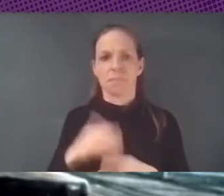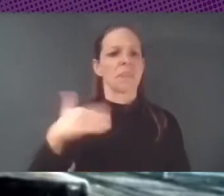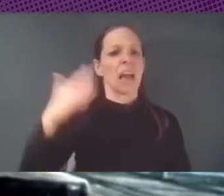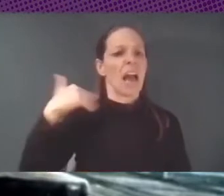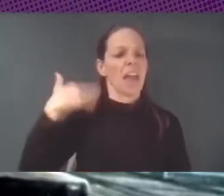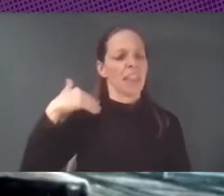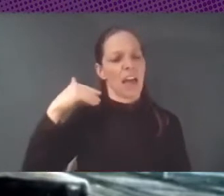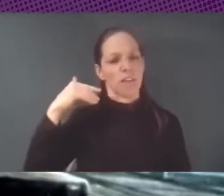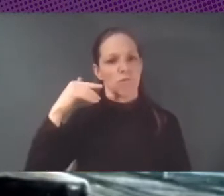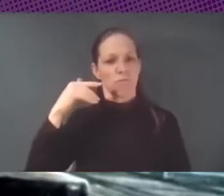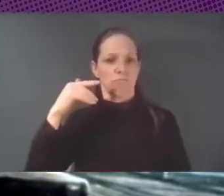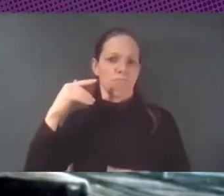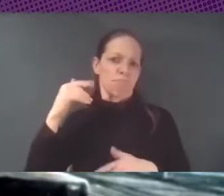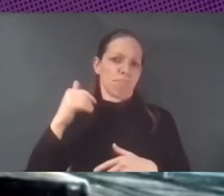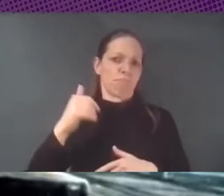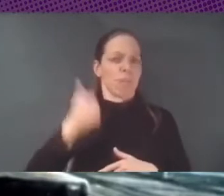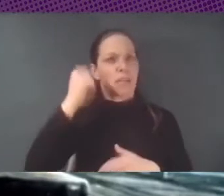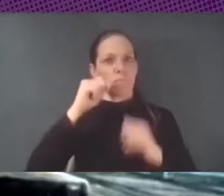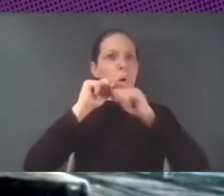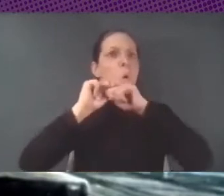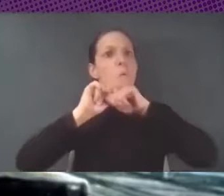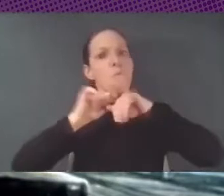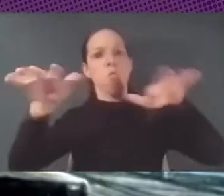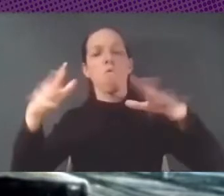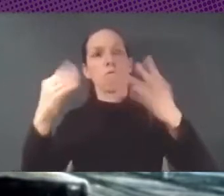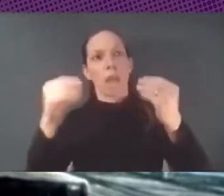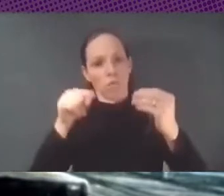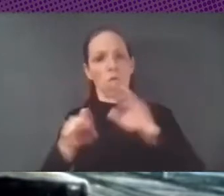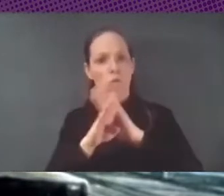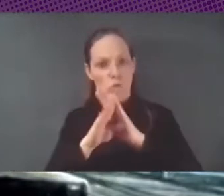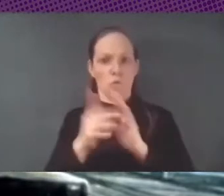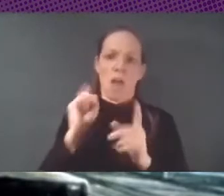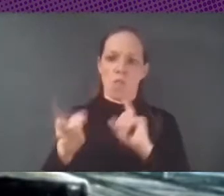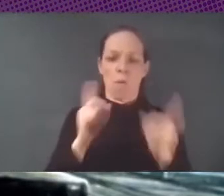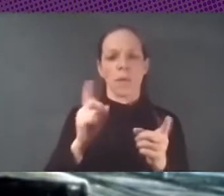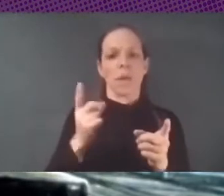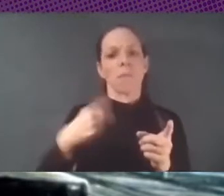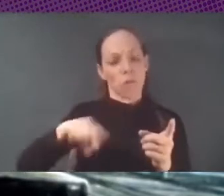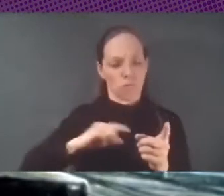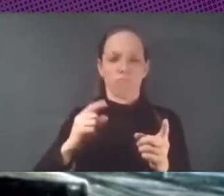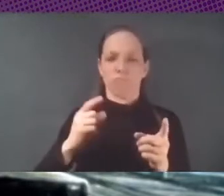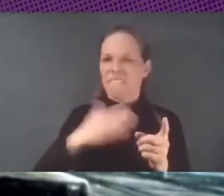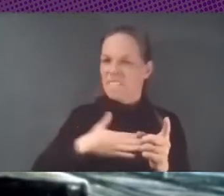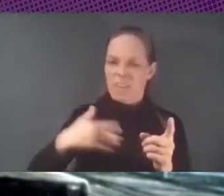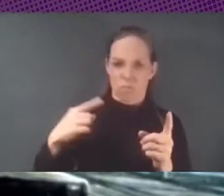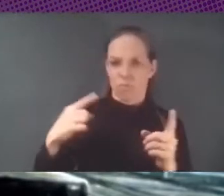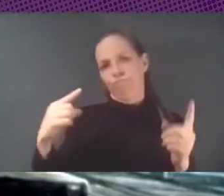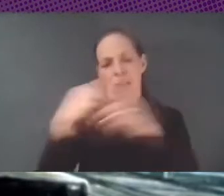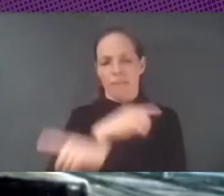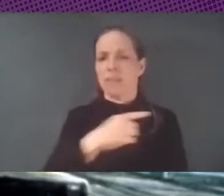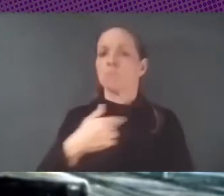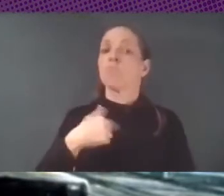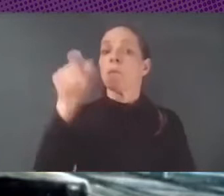dominan bastante el escenario. Entonces nos reunimos con investigadores, con practitioners, con